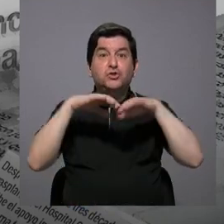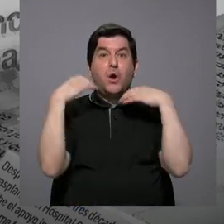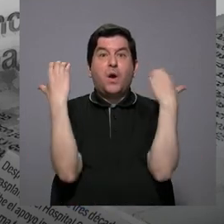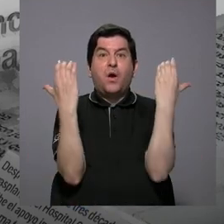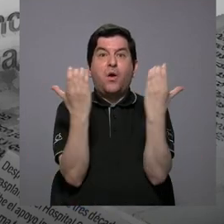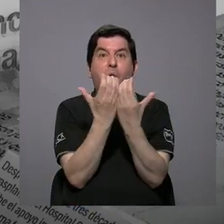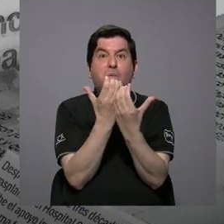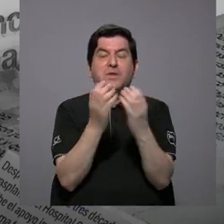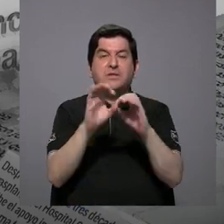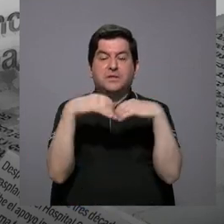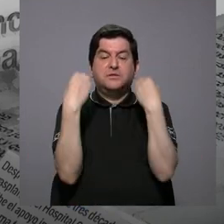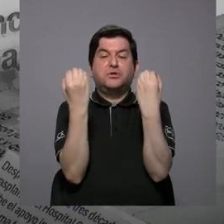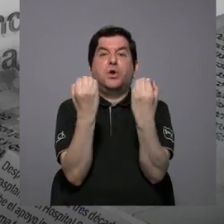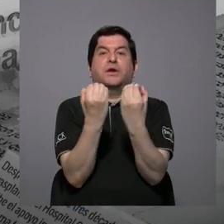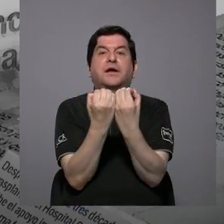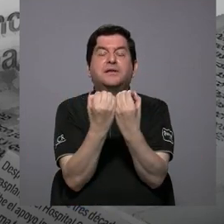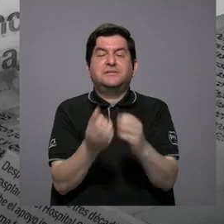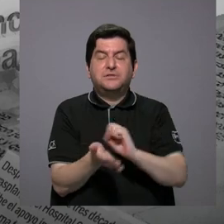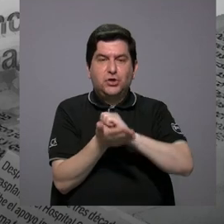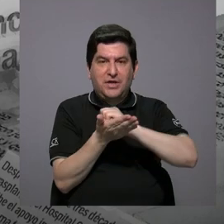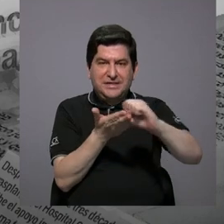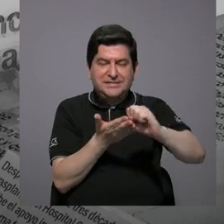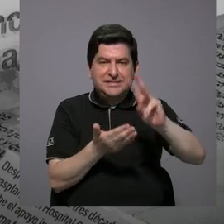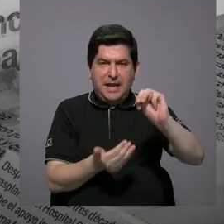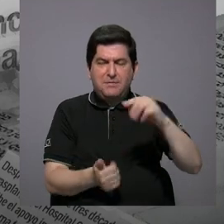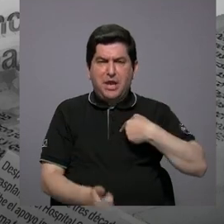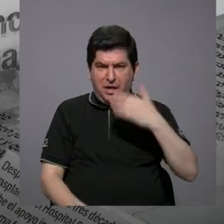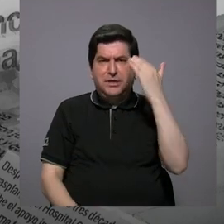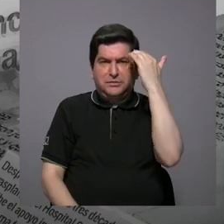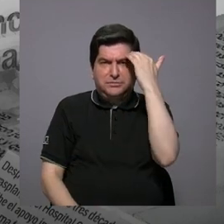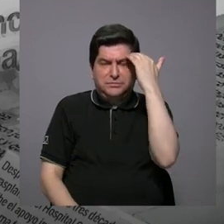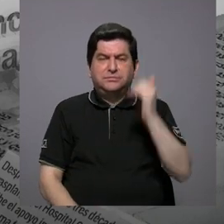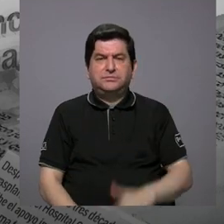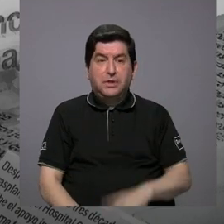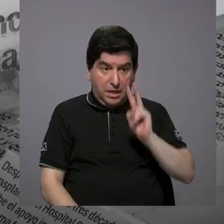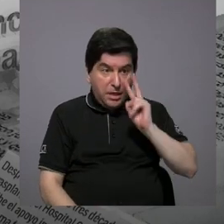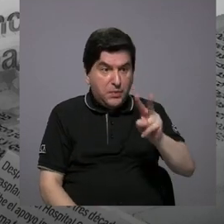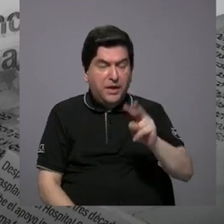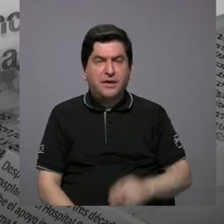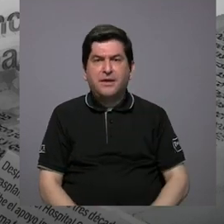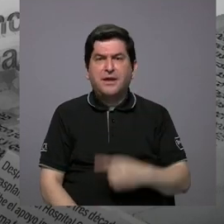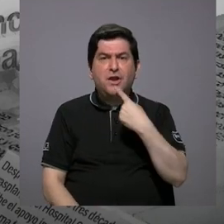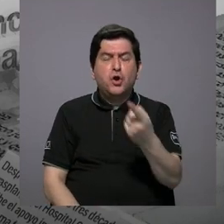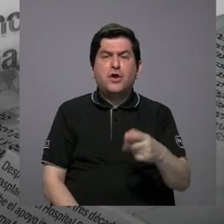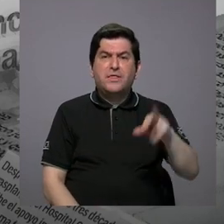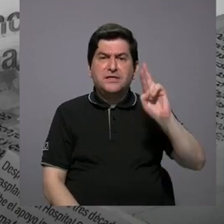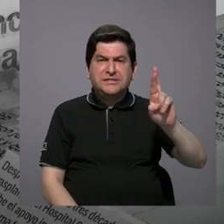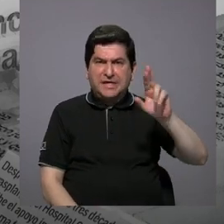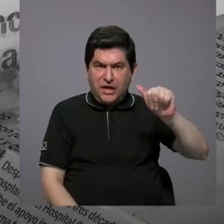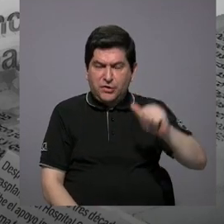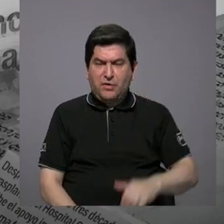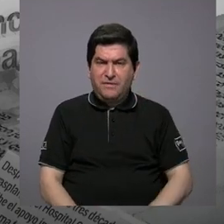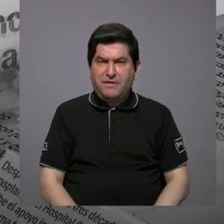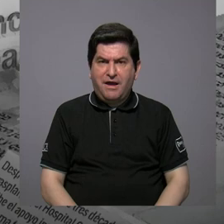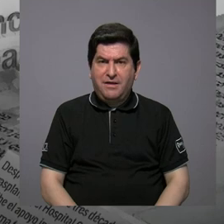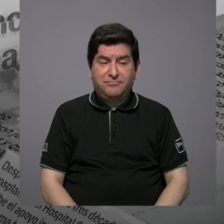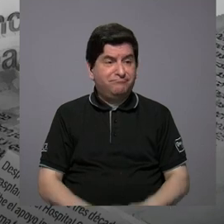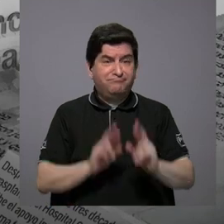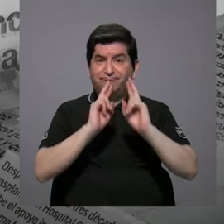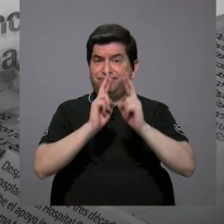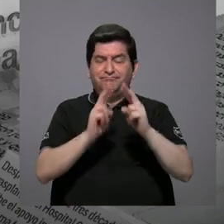organizados, al menos en San Miguel así lo he visto, y efectivamente lo que dice don Ronald no responden.